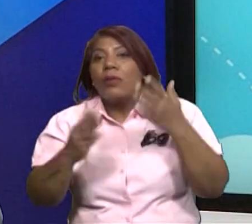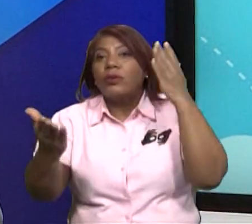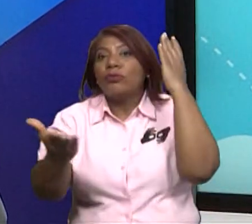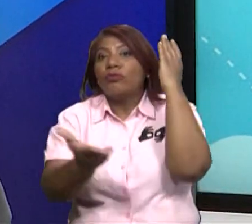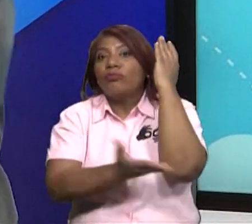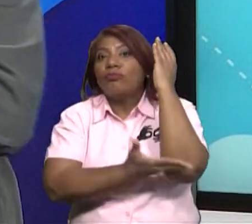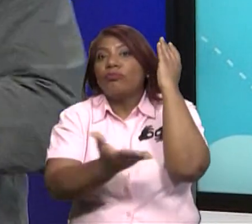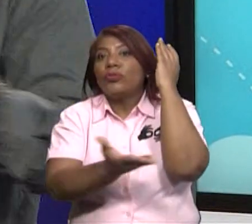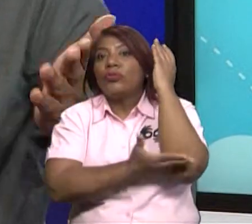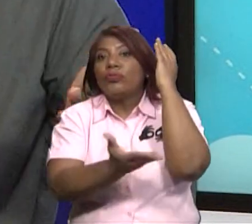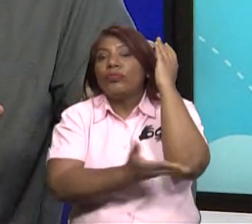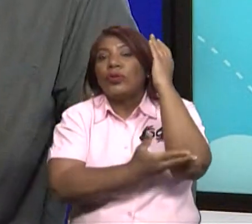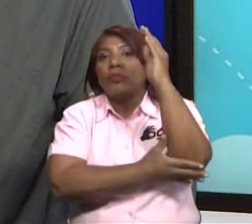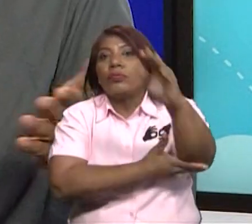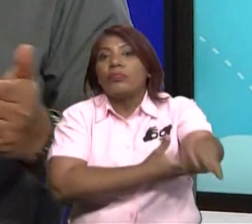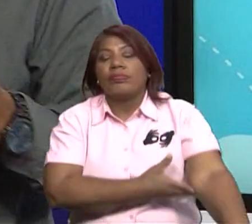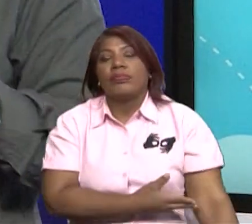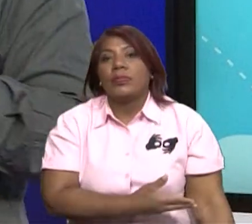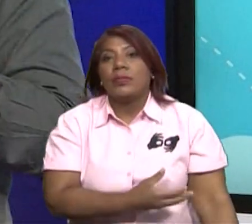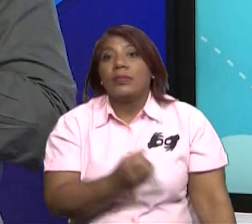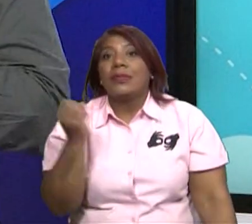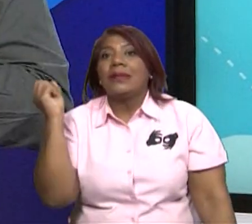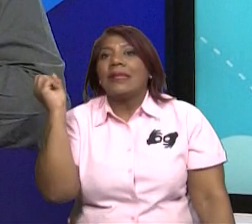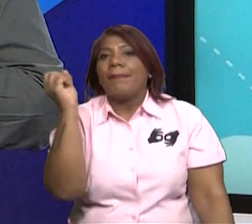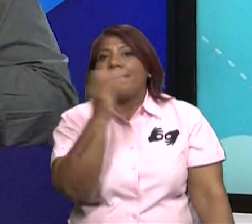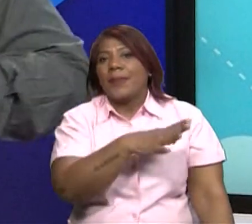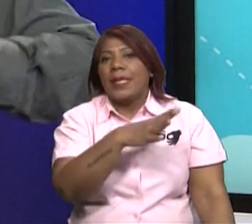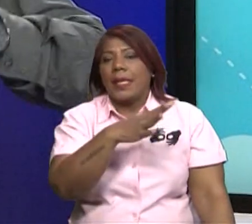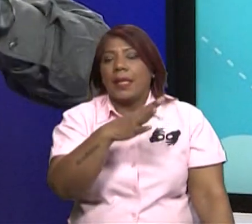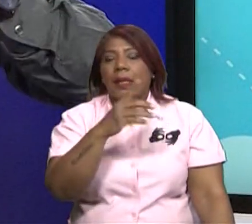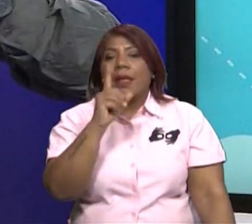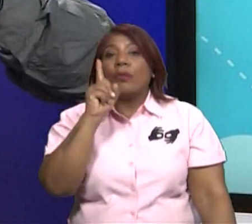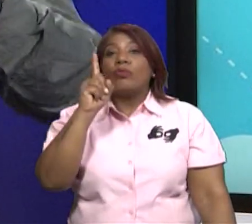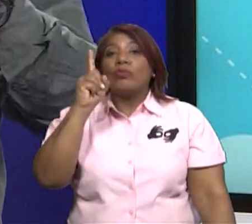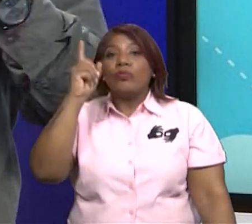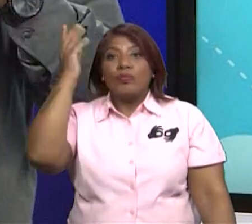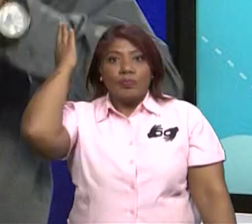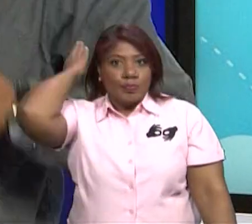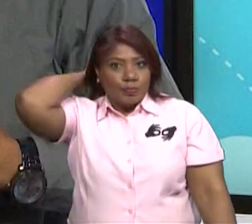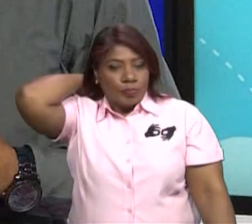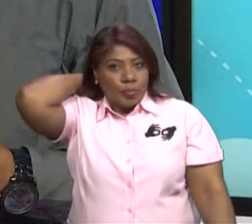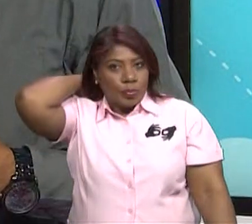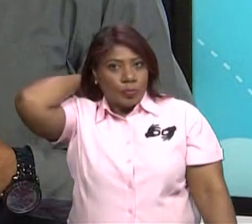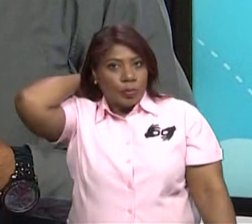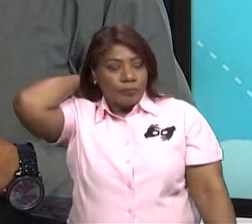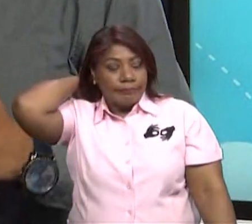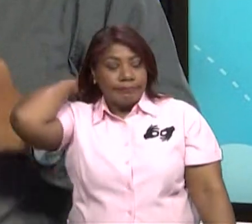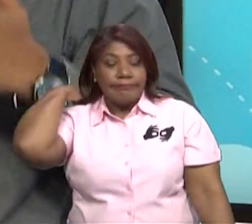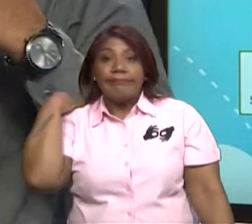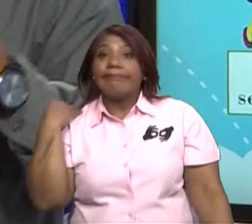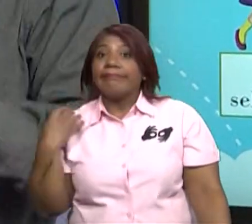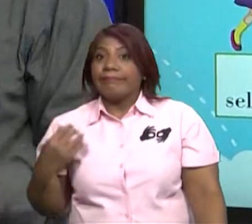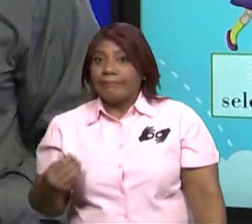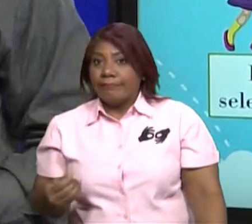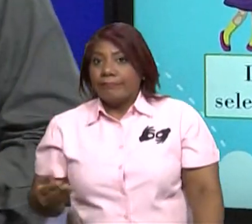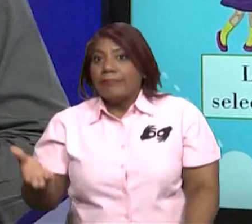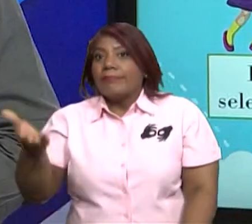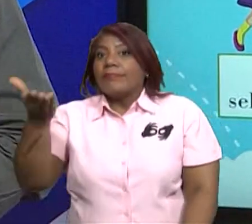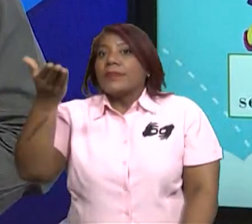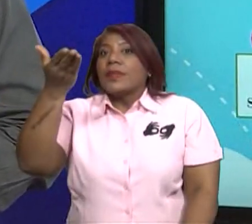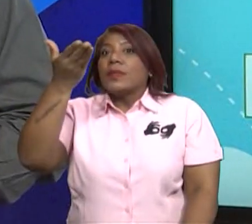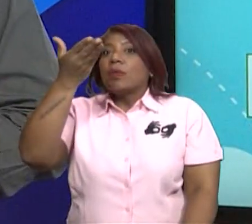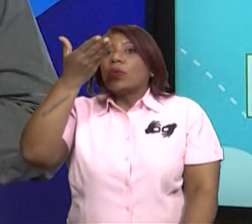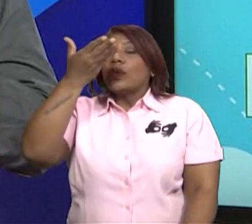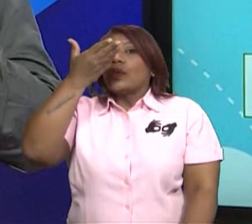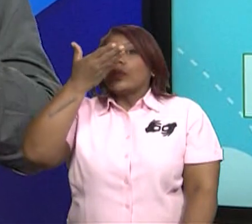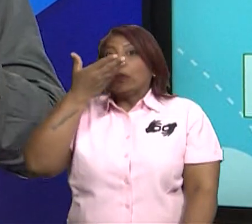nosotros quitándonos nosotros mismos ese oxígeno que podemos nosotros respirar al talar tantos árboles.